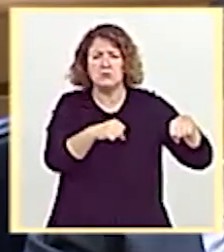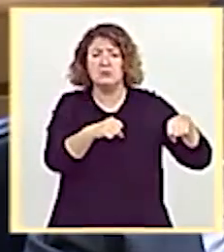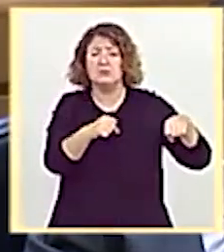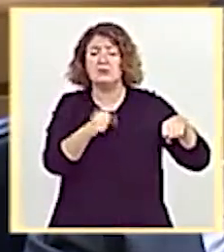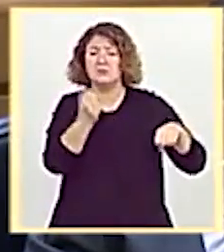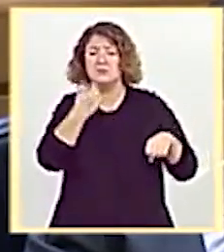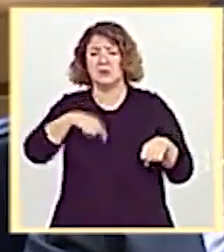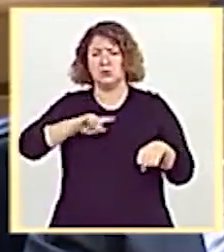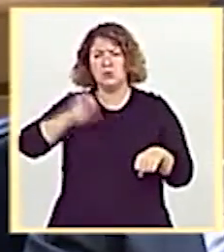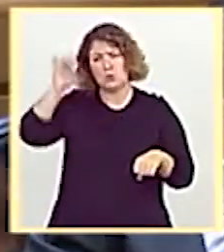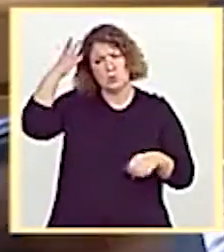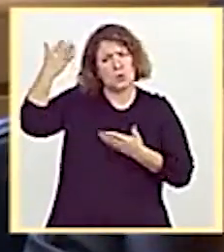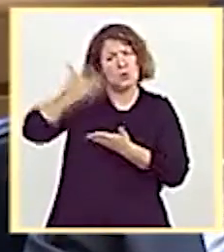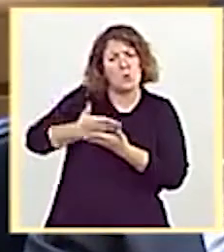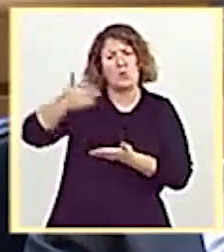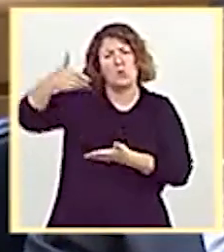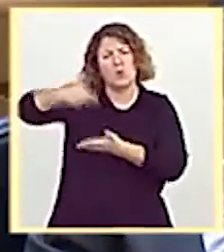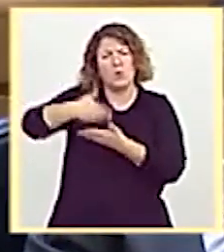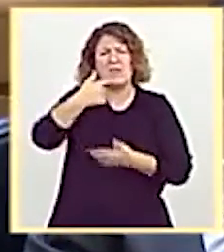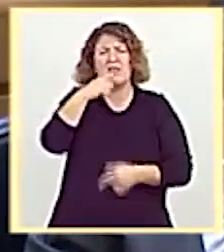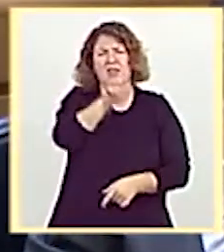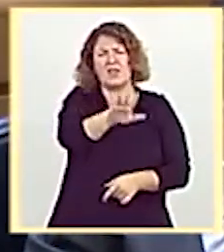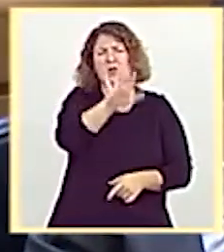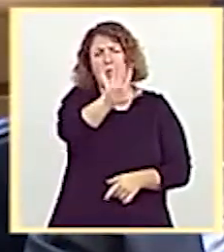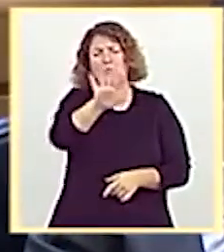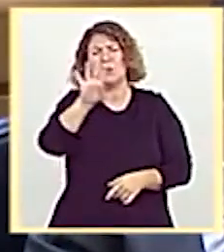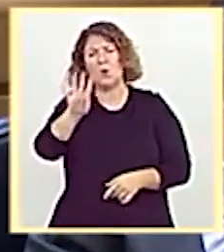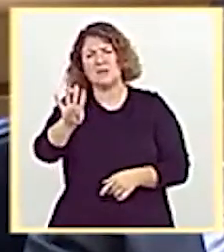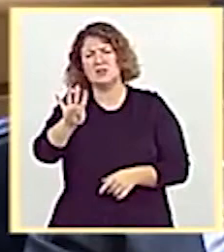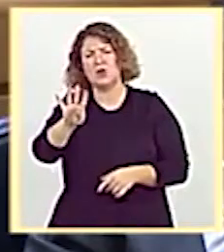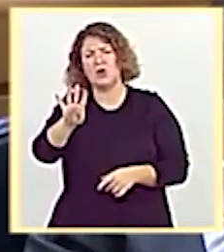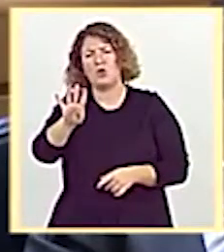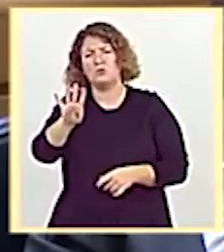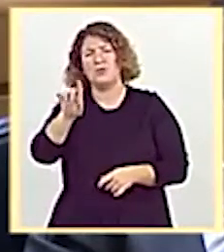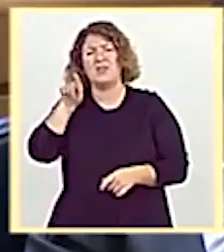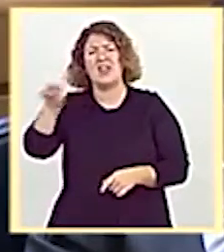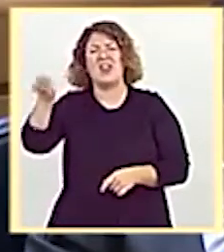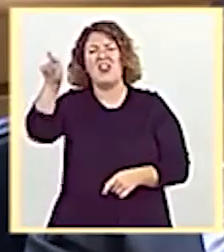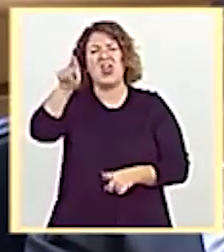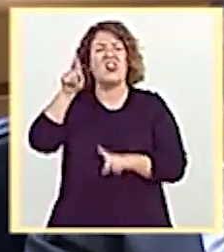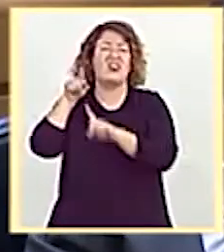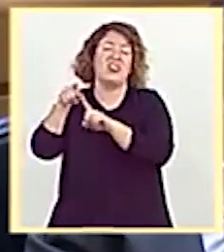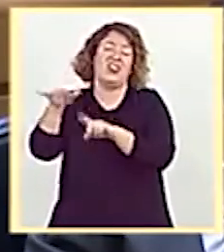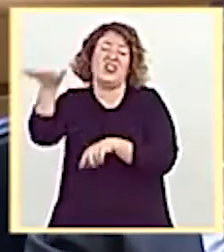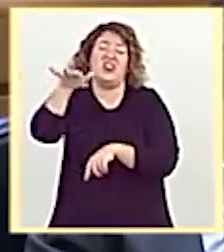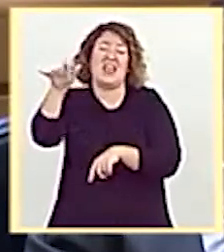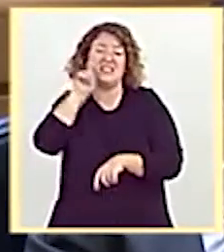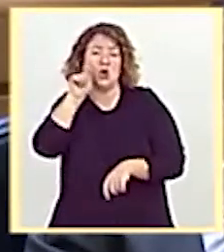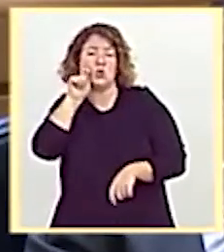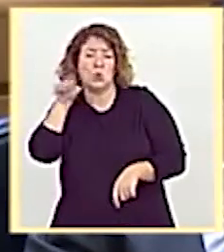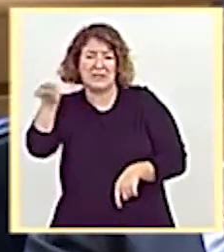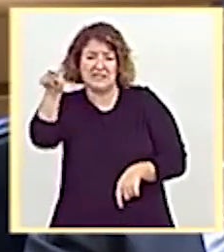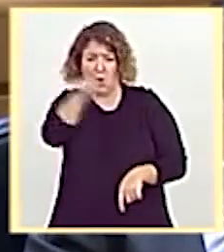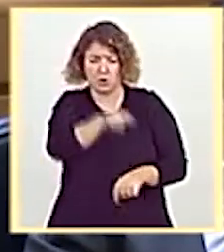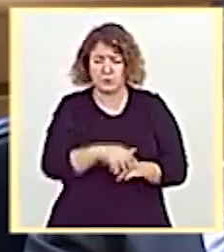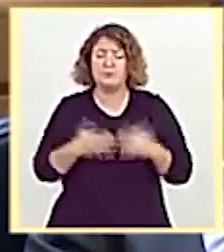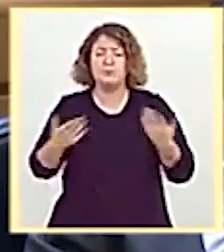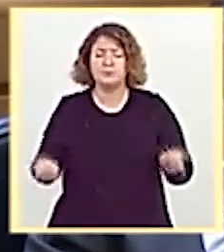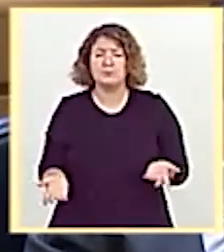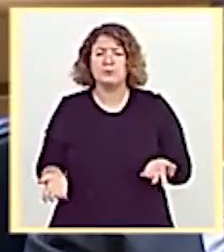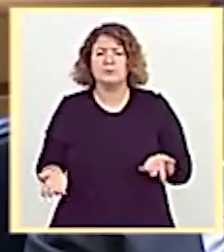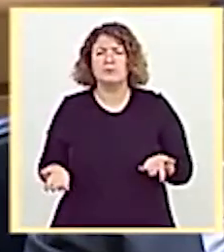recibido propuestas de 154 destinos. Tenemos unas propuestas, sin duda, que van a permitir